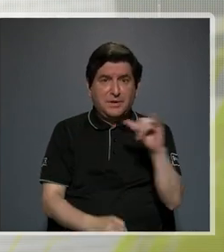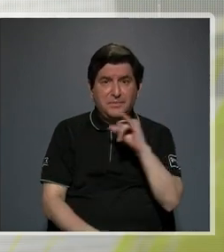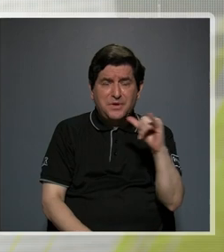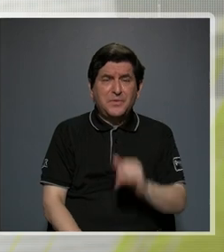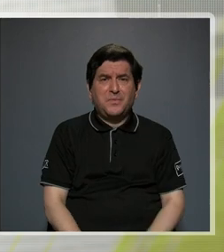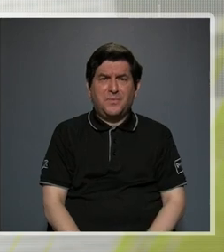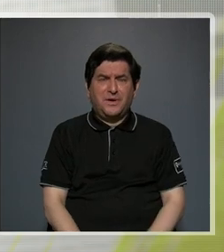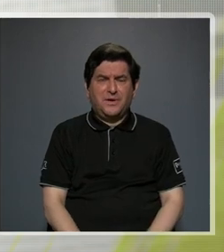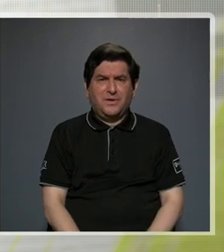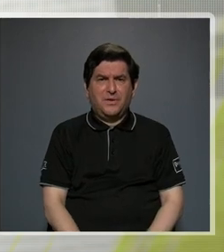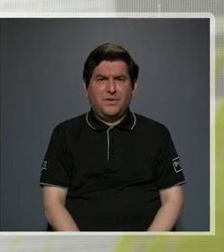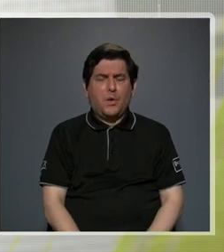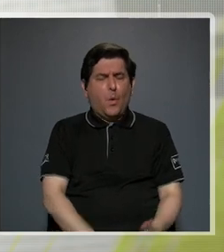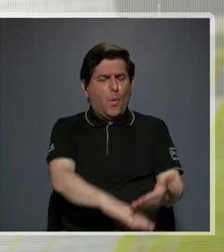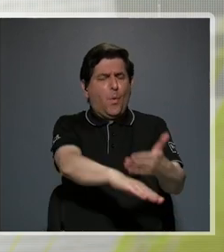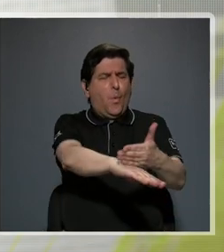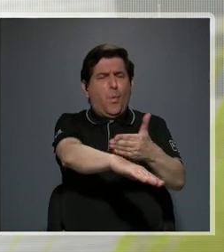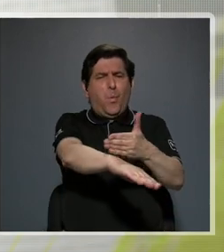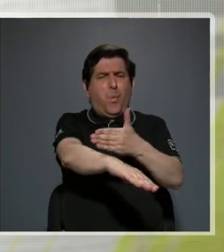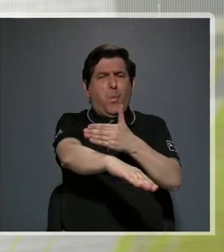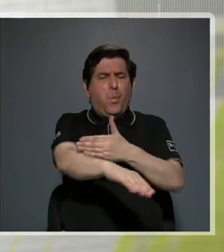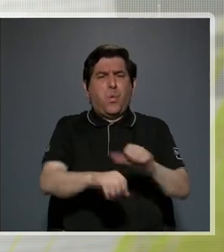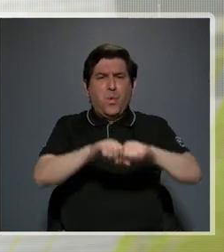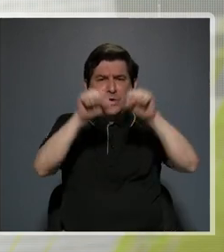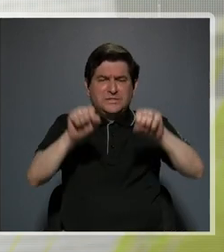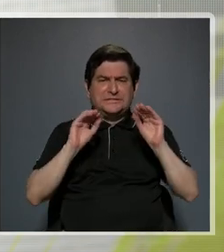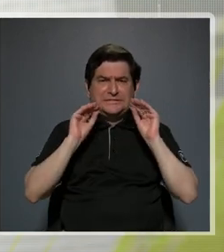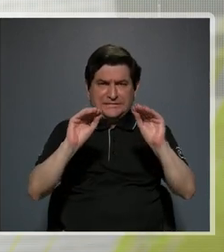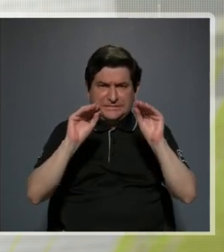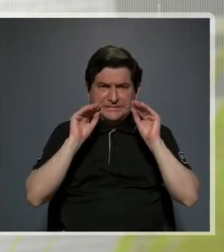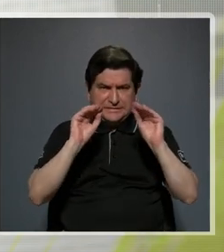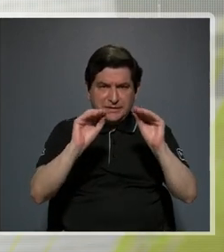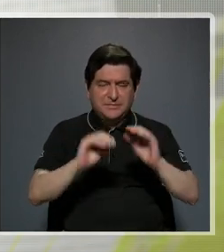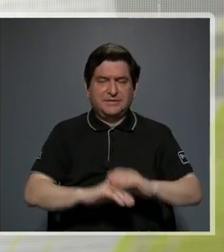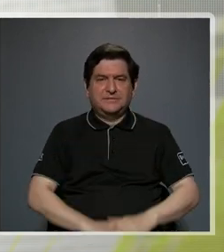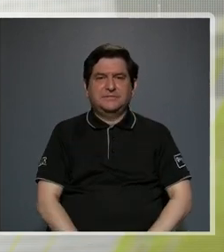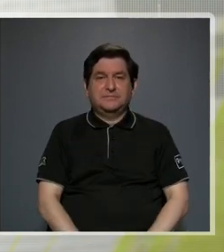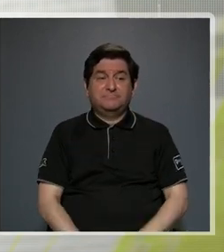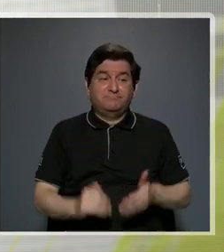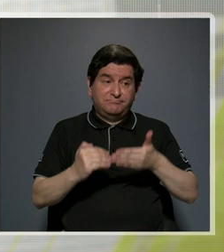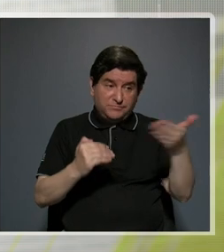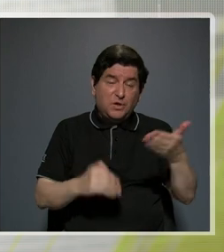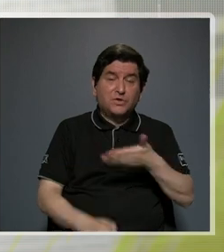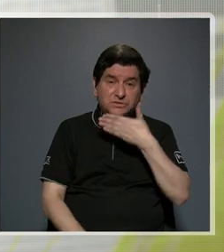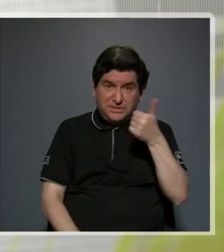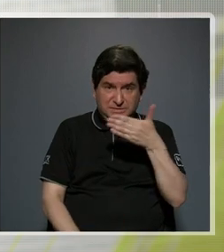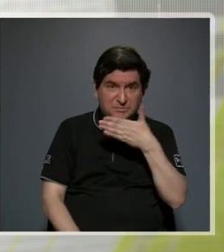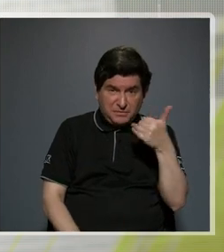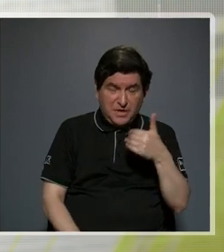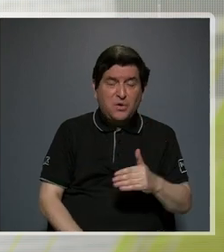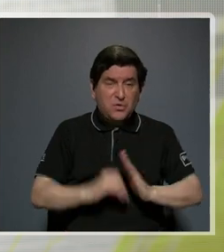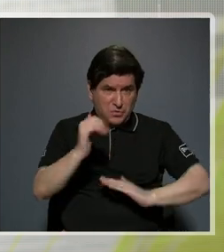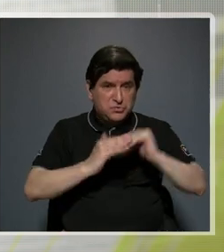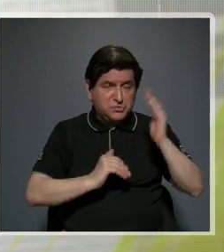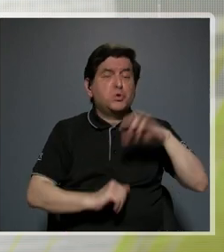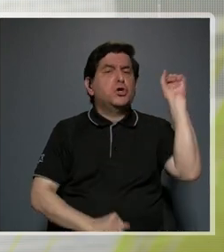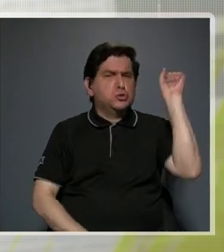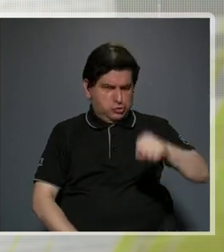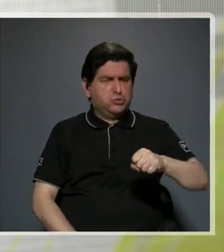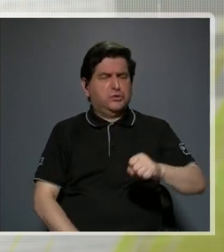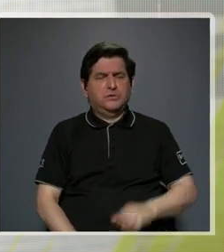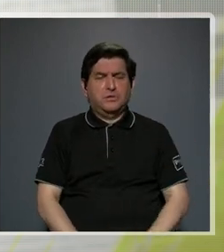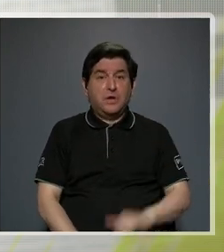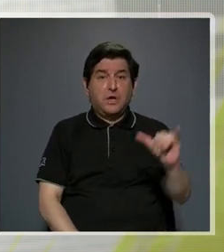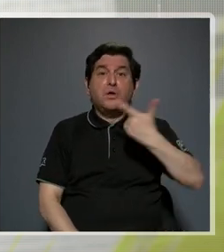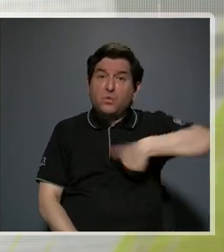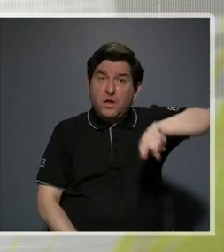que muchísimo ha mejorado el sistema educativo que hay cosas que mejorar y que construir sí cierto